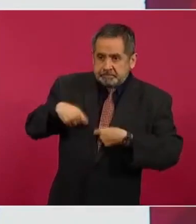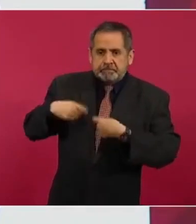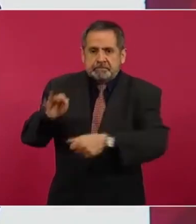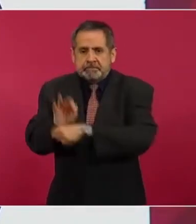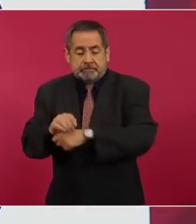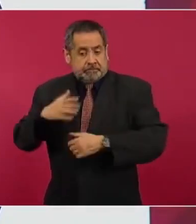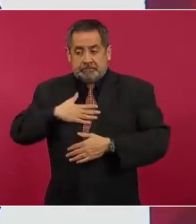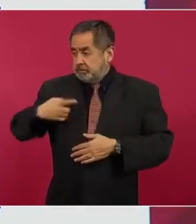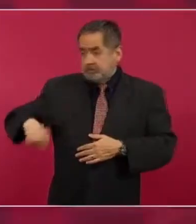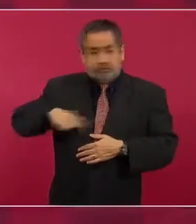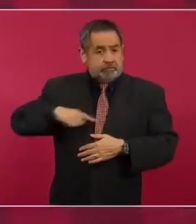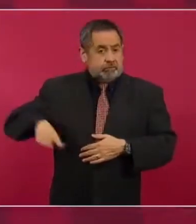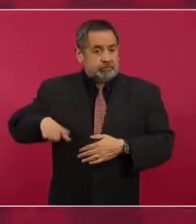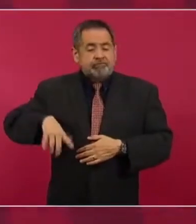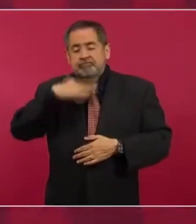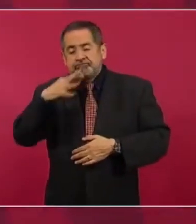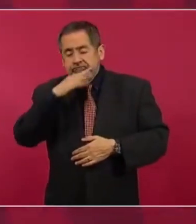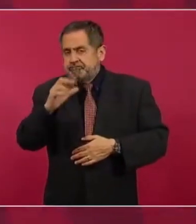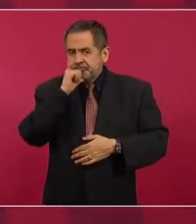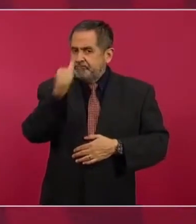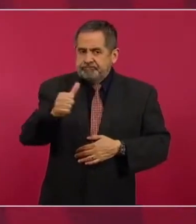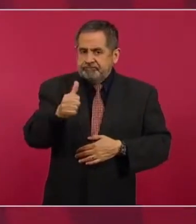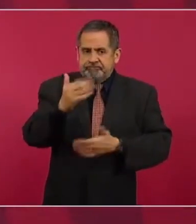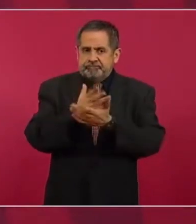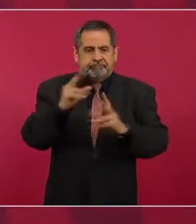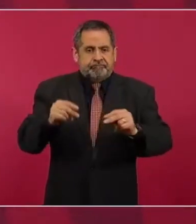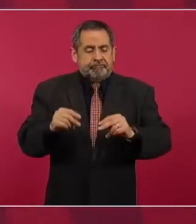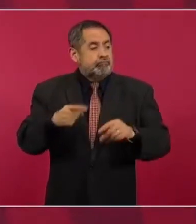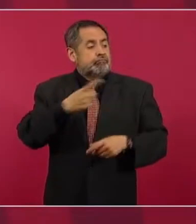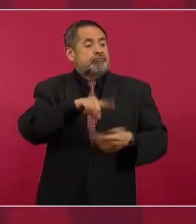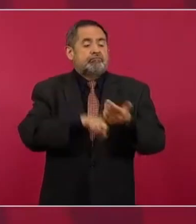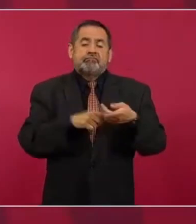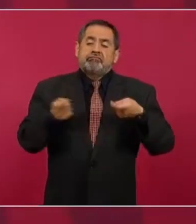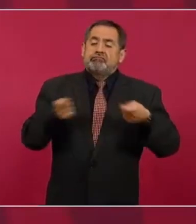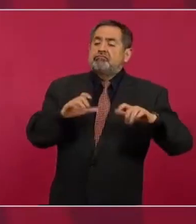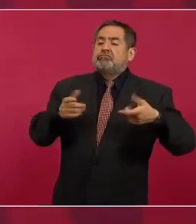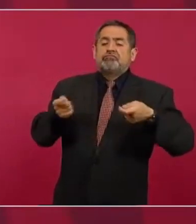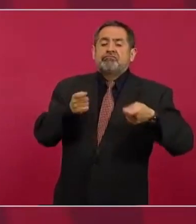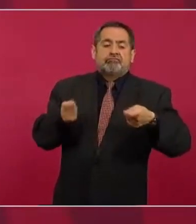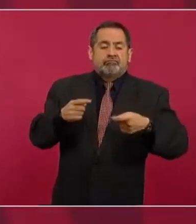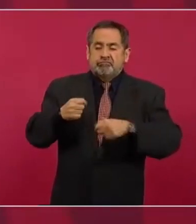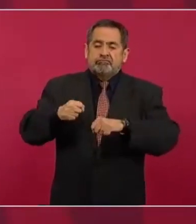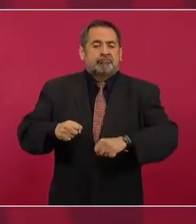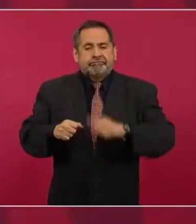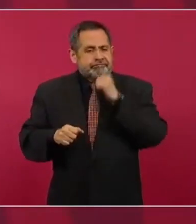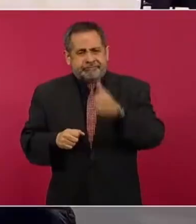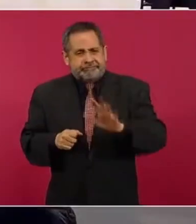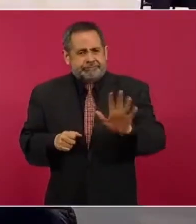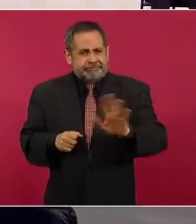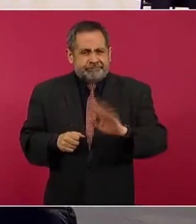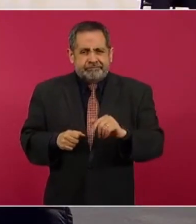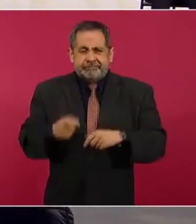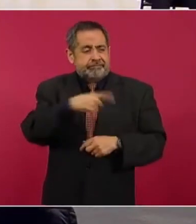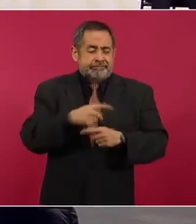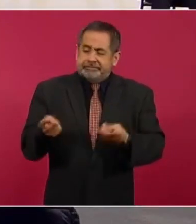permite la corrupción, ya no es la oligarquía la que domina, no son los